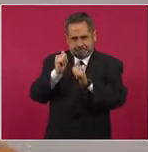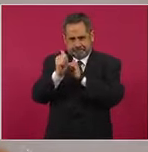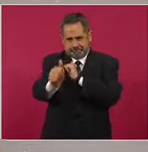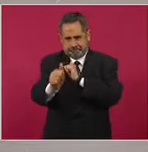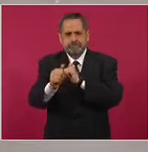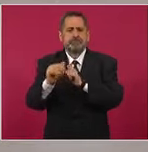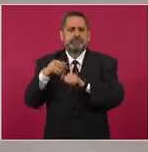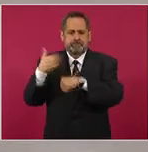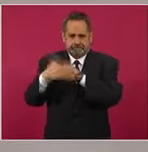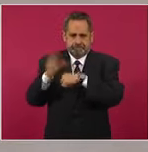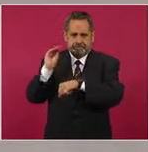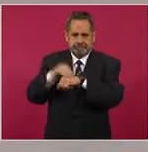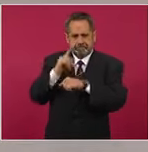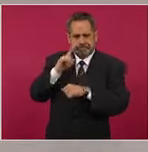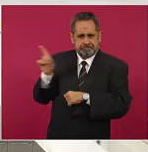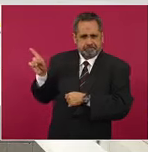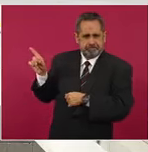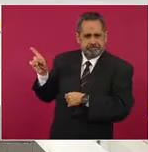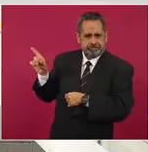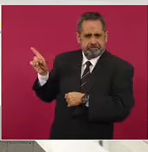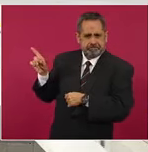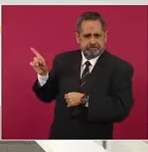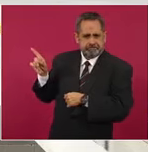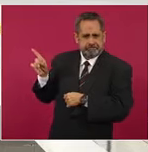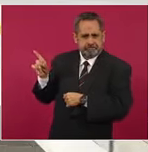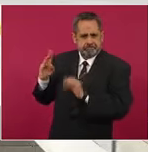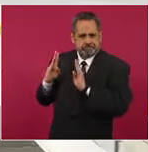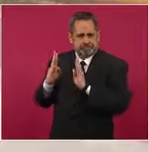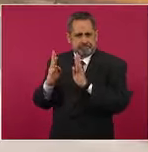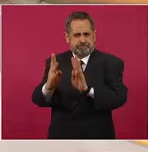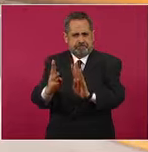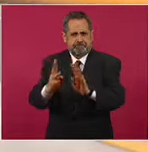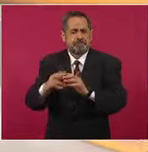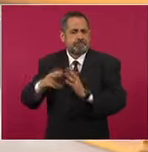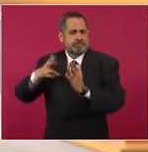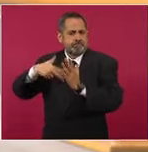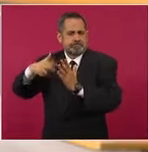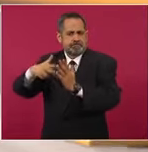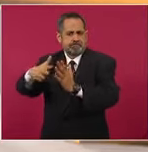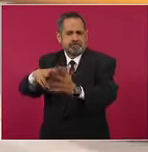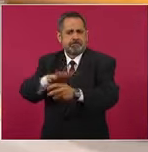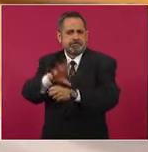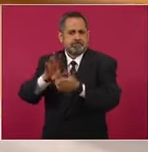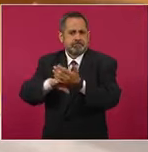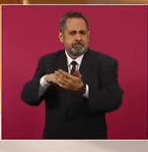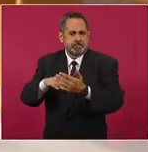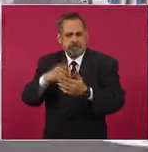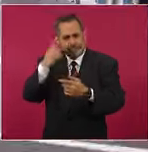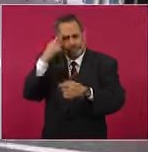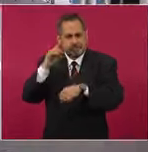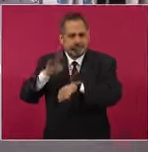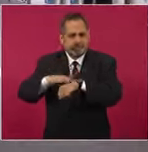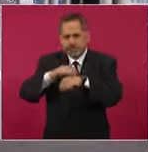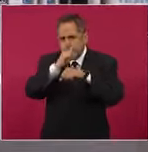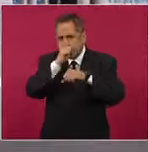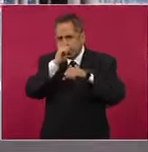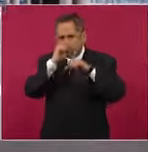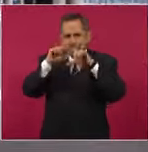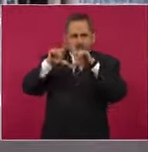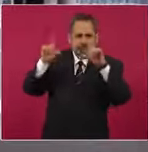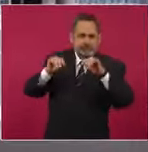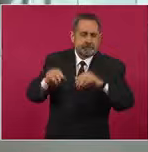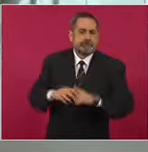inicia la colocación de postes verticales y aplicación de pintura para la señalización y monumentos. En la terminal de